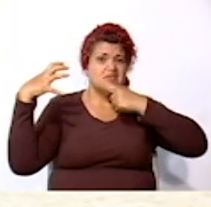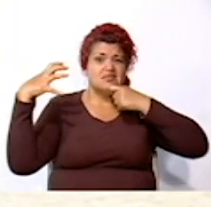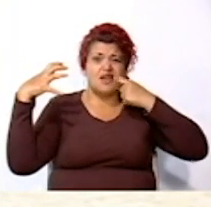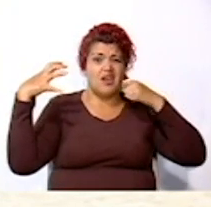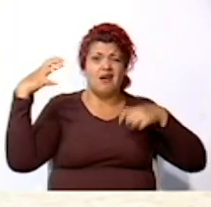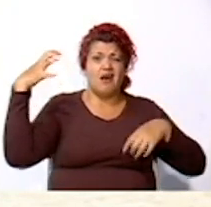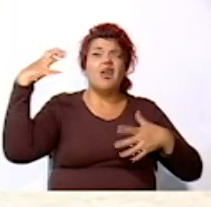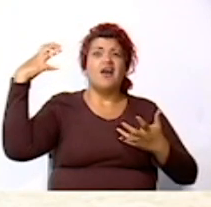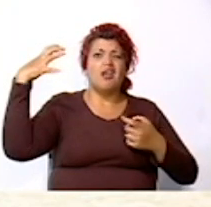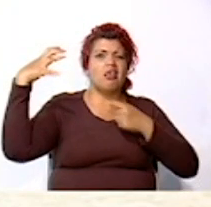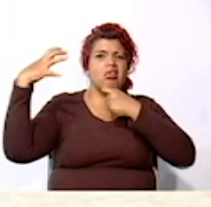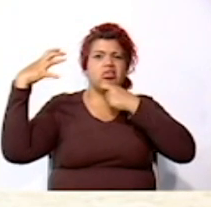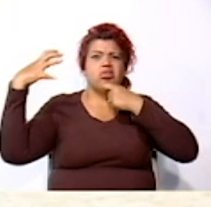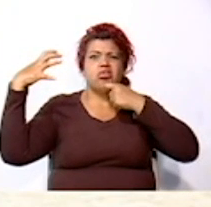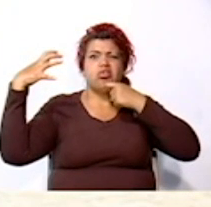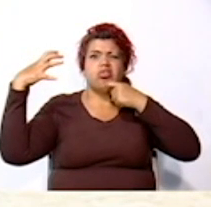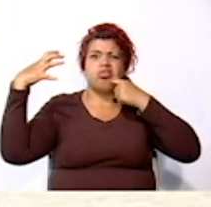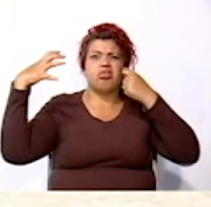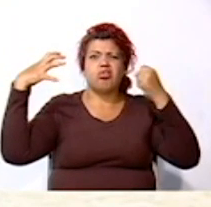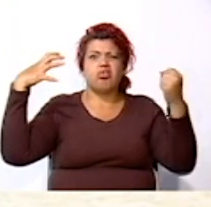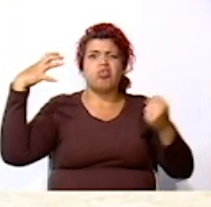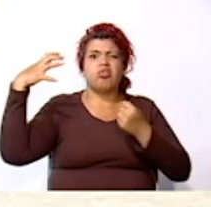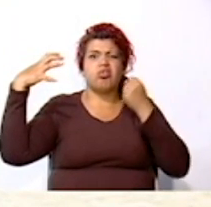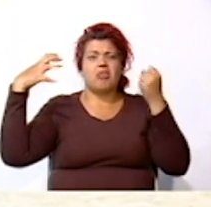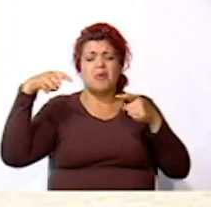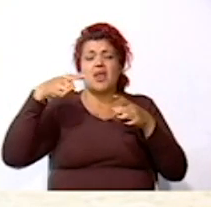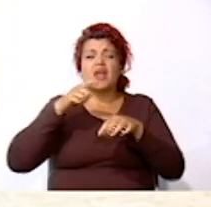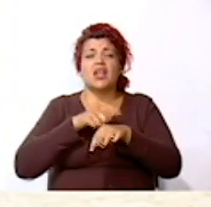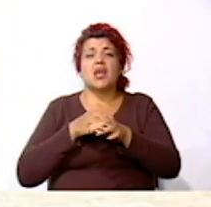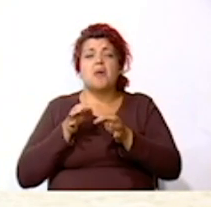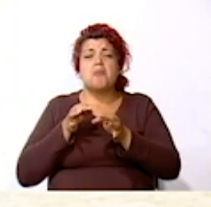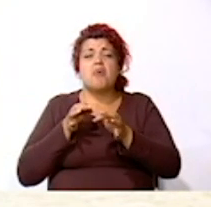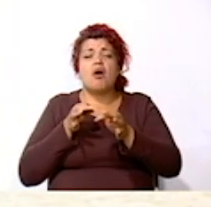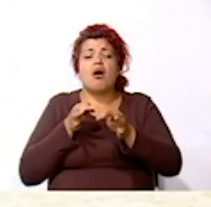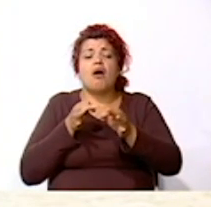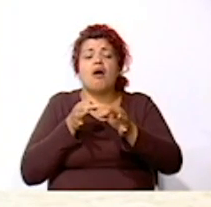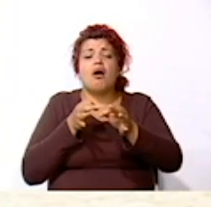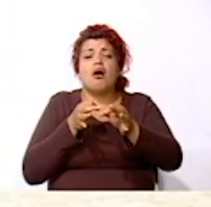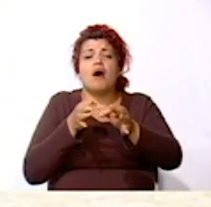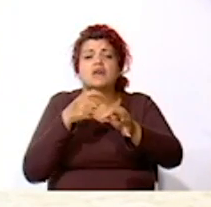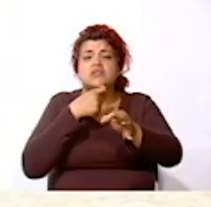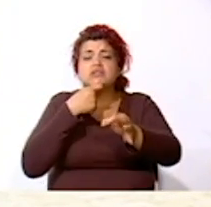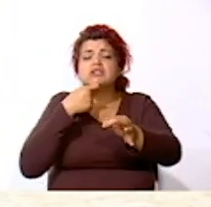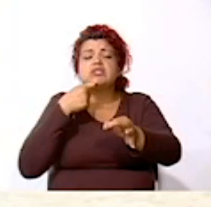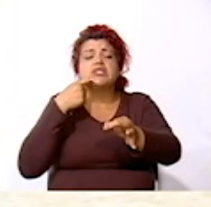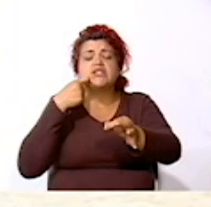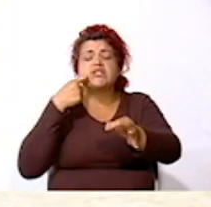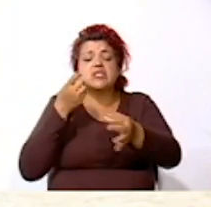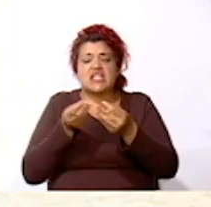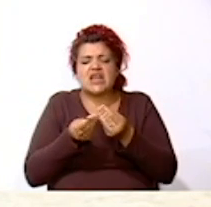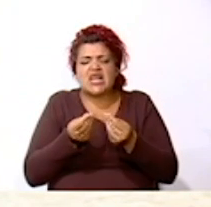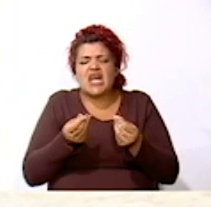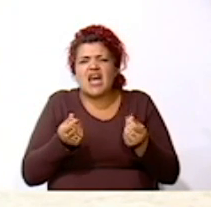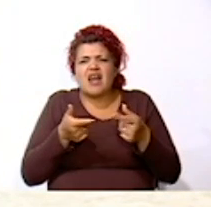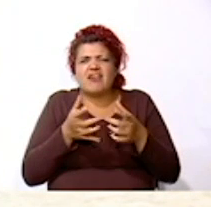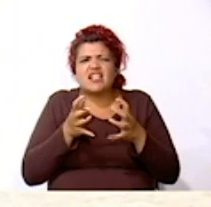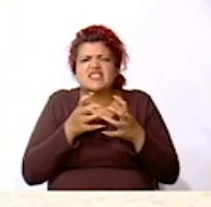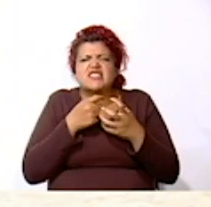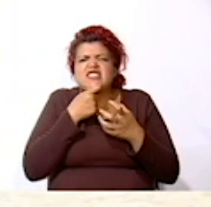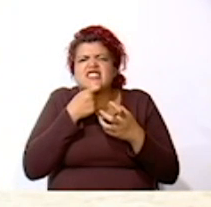provoca lo que es la sequía Que es por un tiempo muy prolongado La tierra totalmente